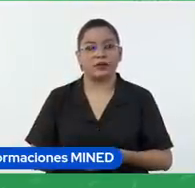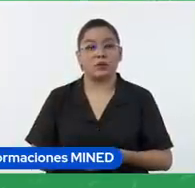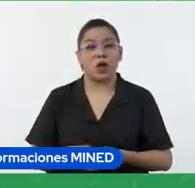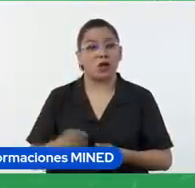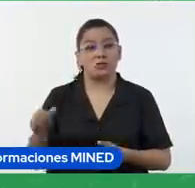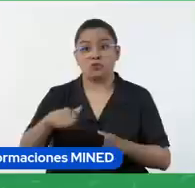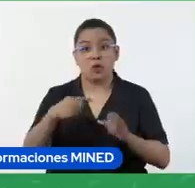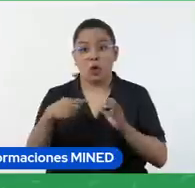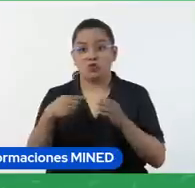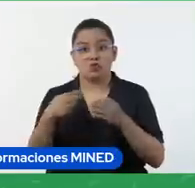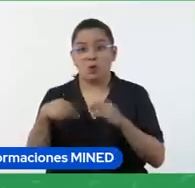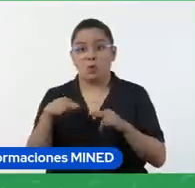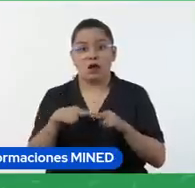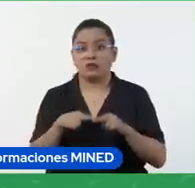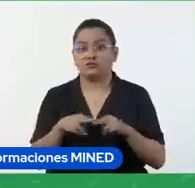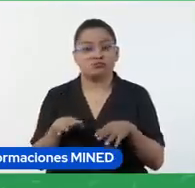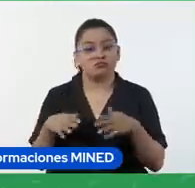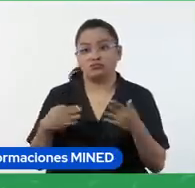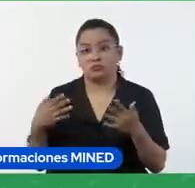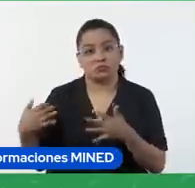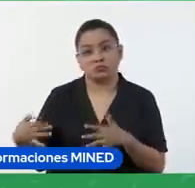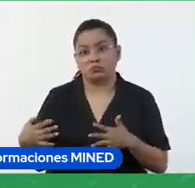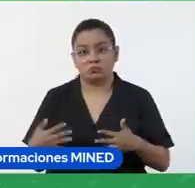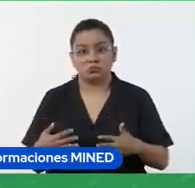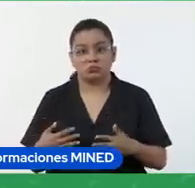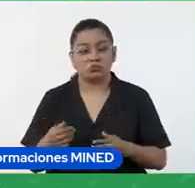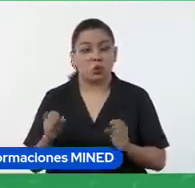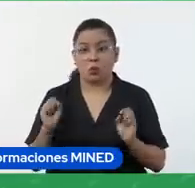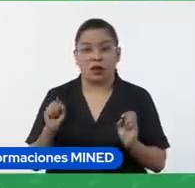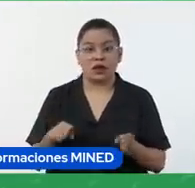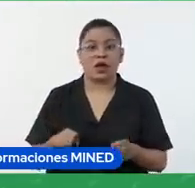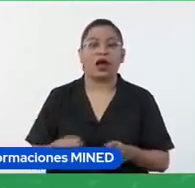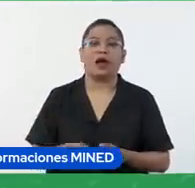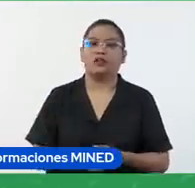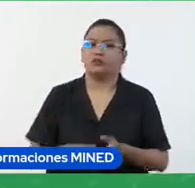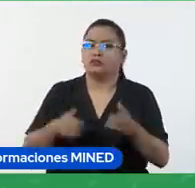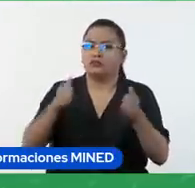este panel de actividades. Así que es muy bueno que lo sepan